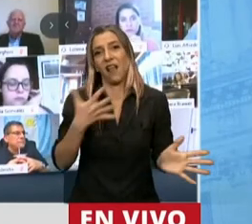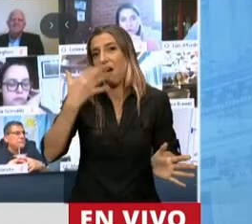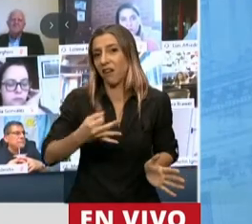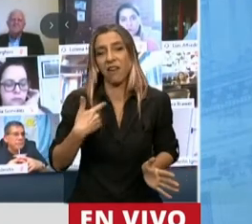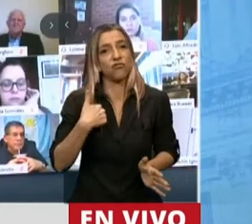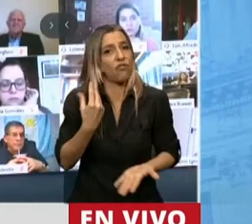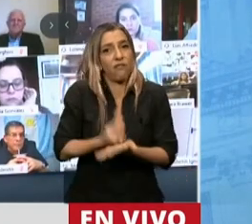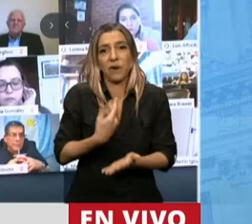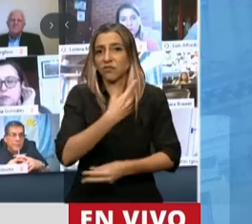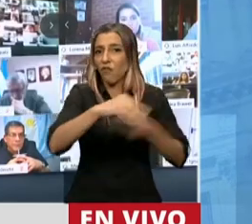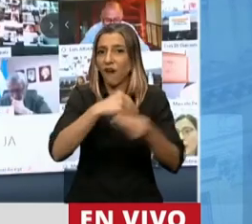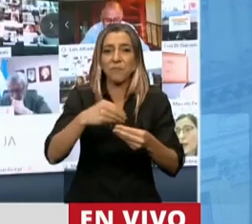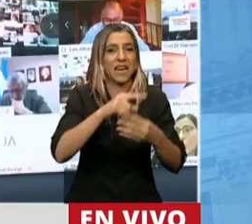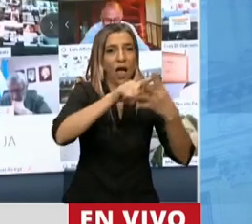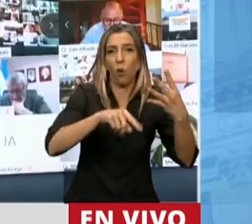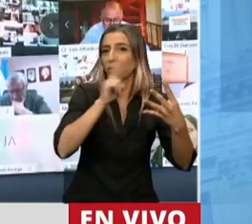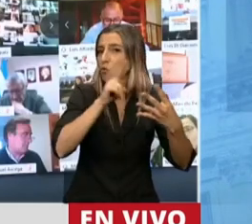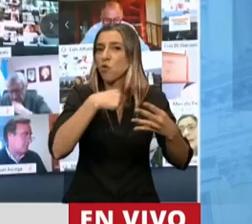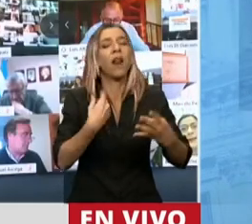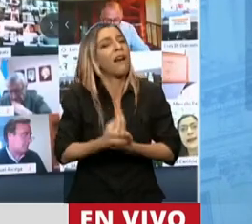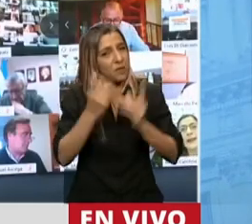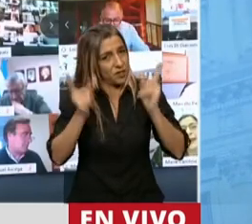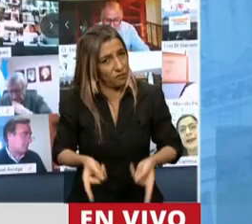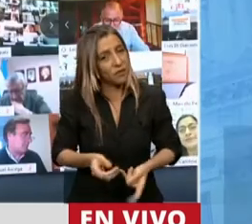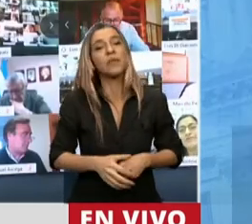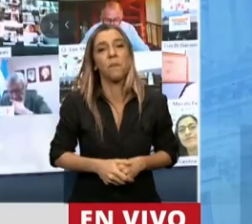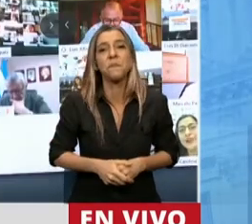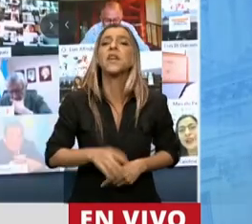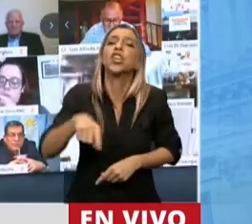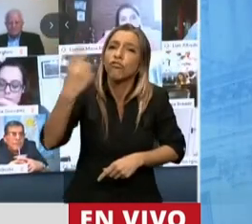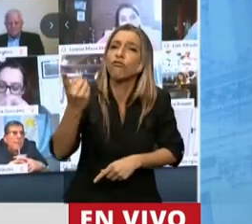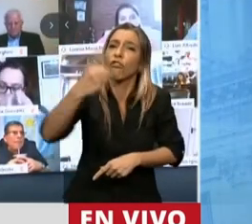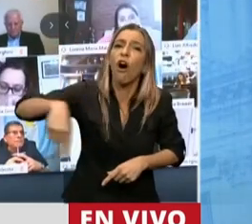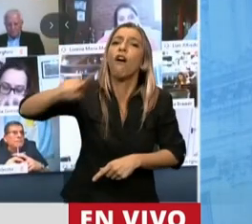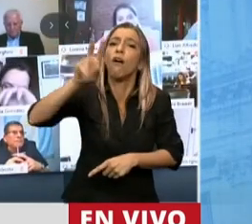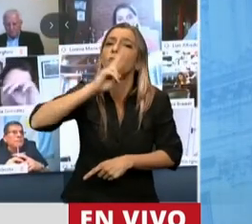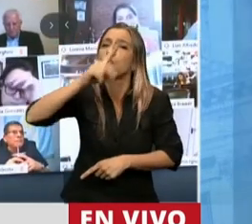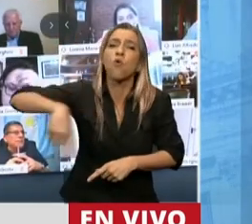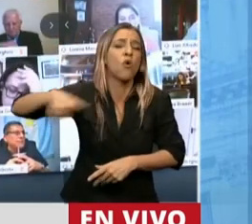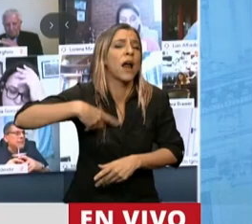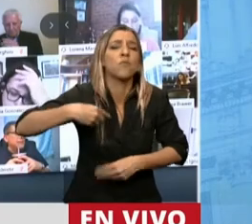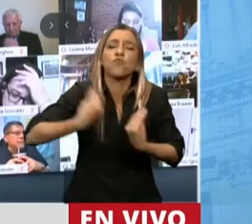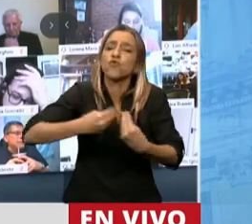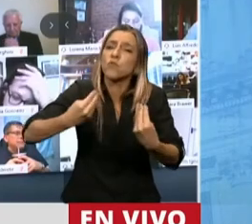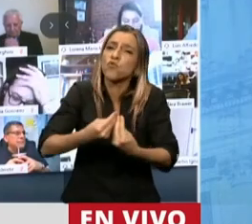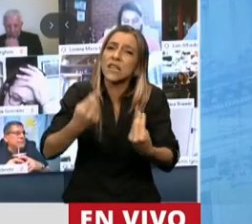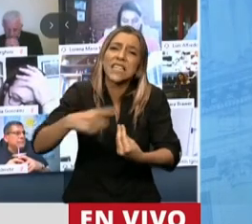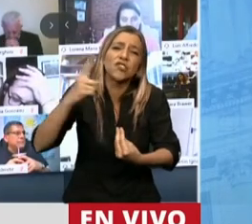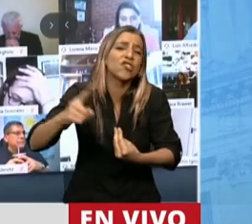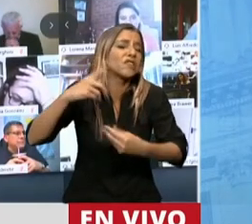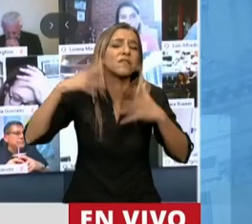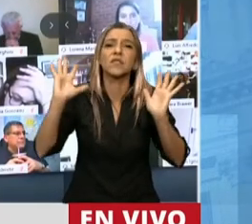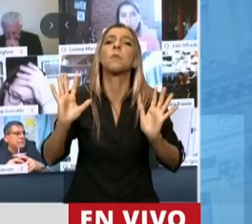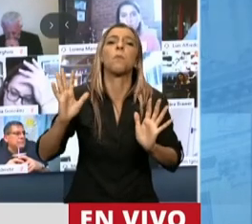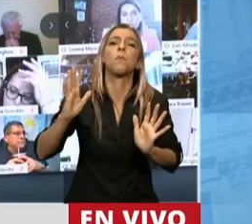de esas cuatro jujeñas y jujeñas, de tantas mujeres, cientos que mueren todos los días.